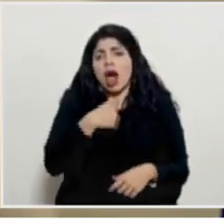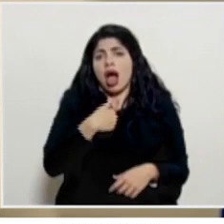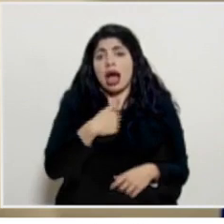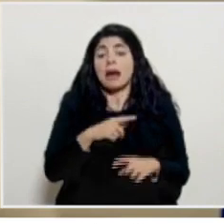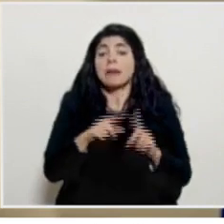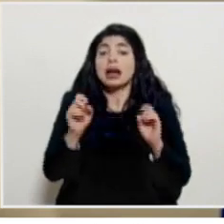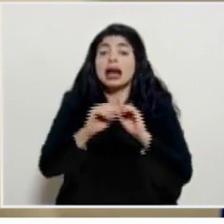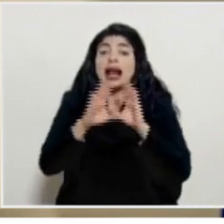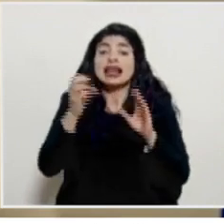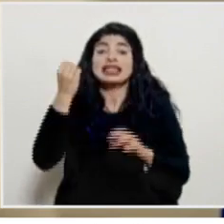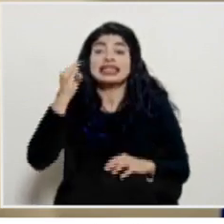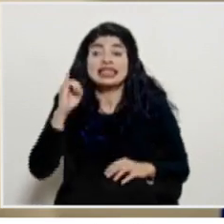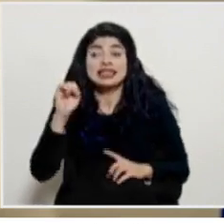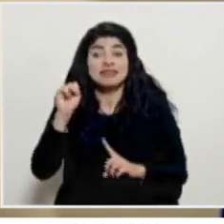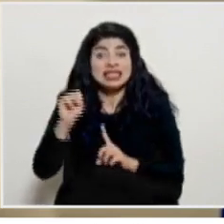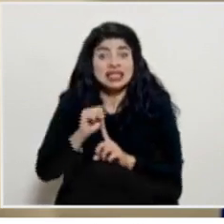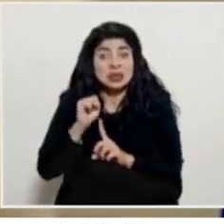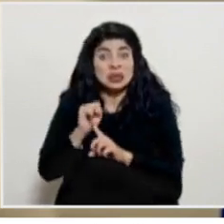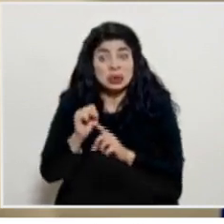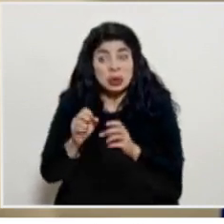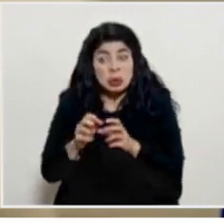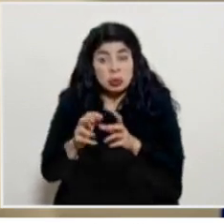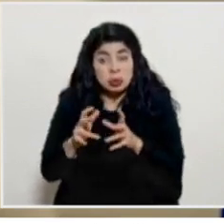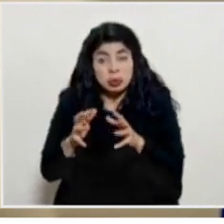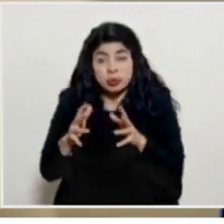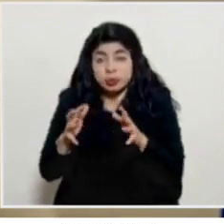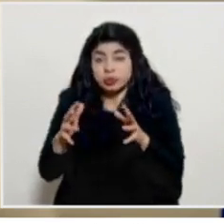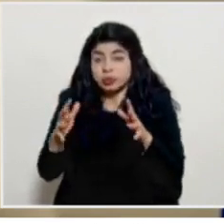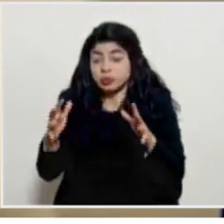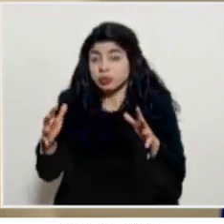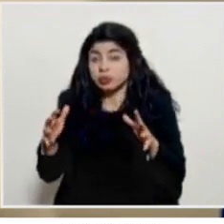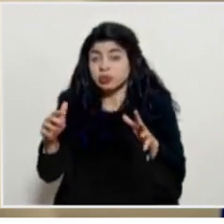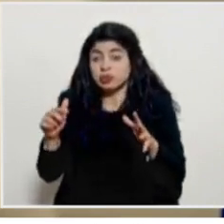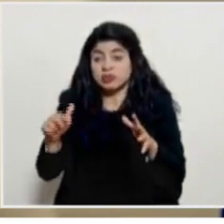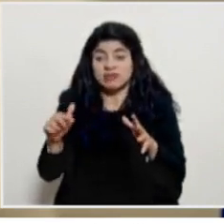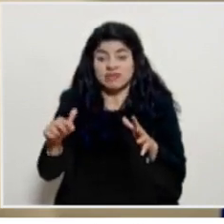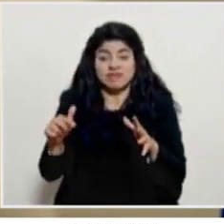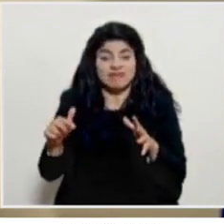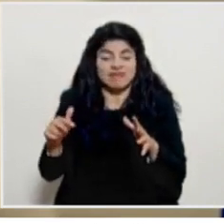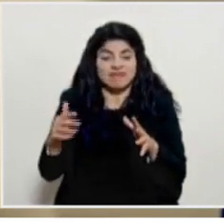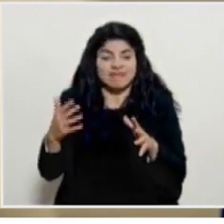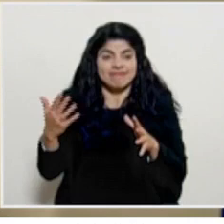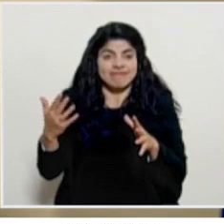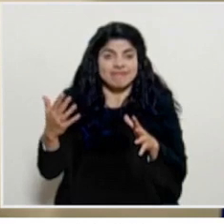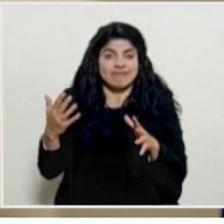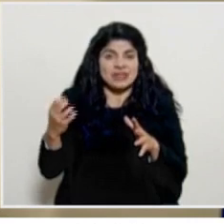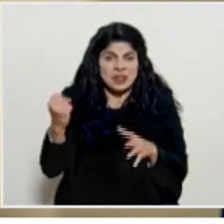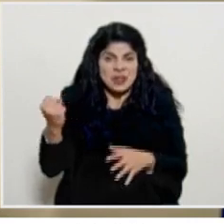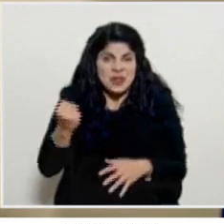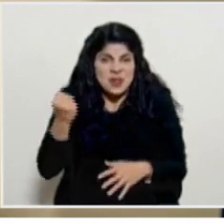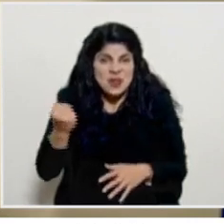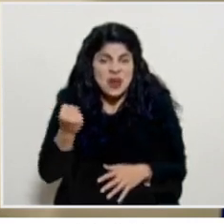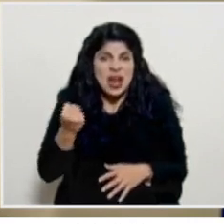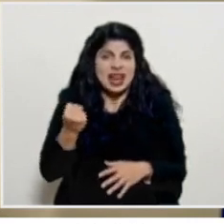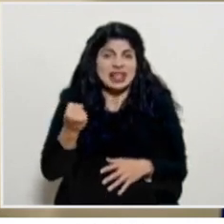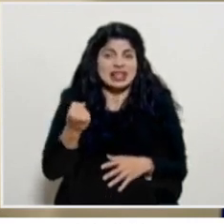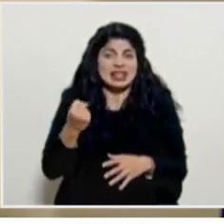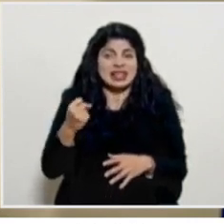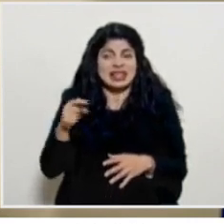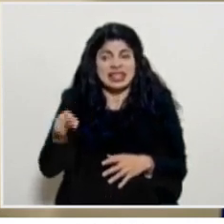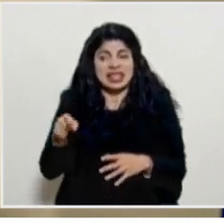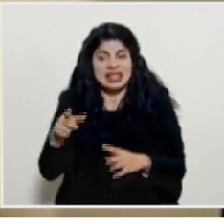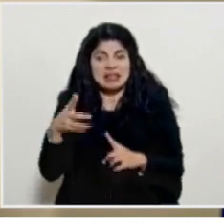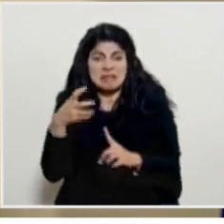si claro que si el asunto empieza a incrementarse de una forma muy pues severa donde tengamos ya